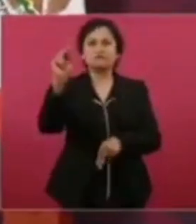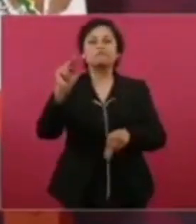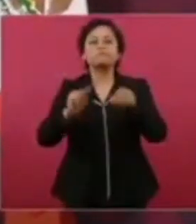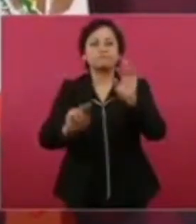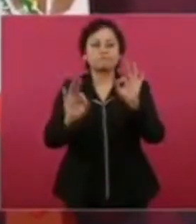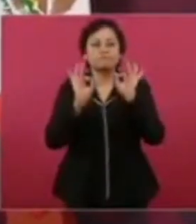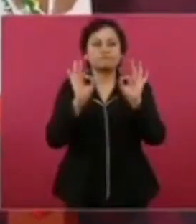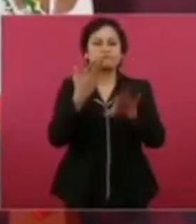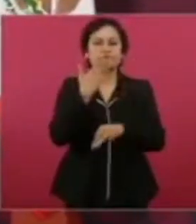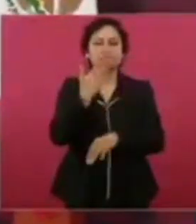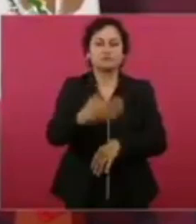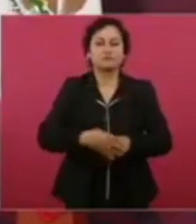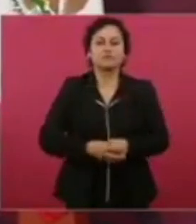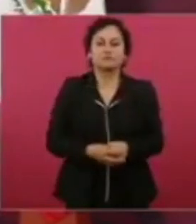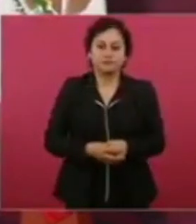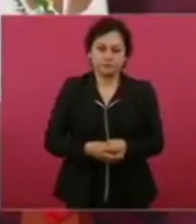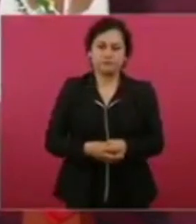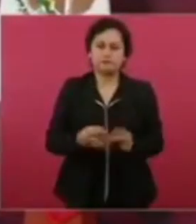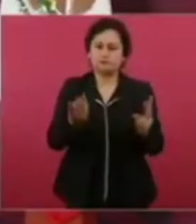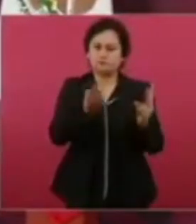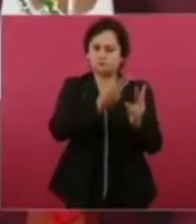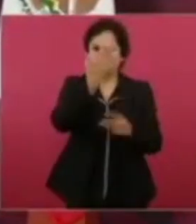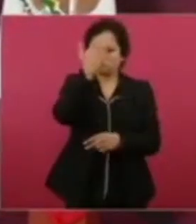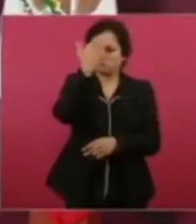académico.